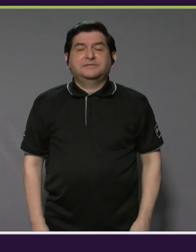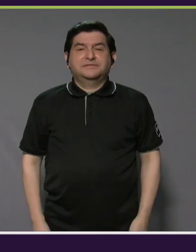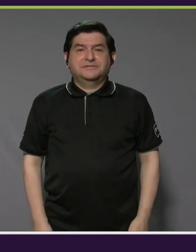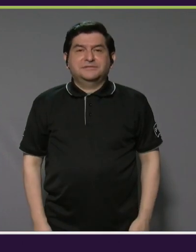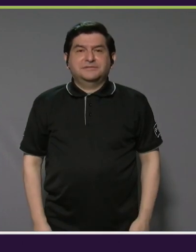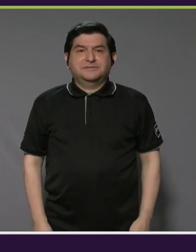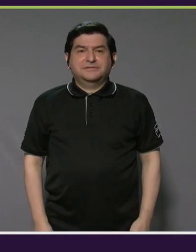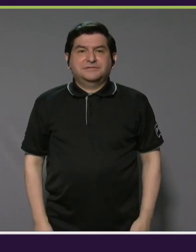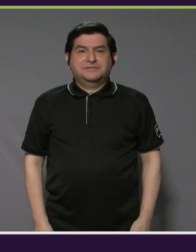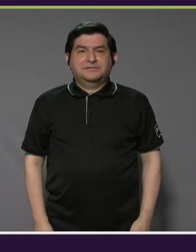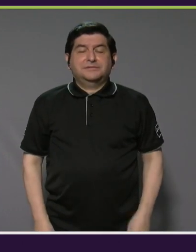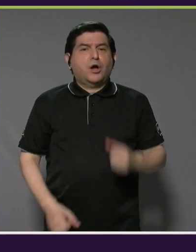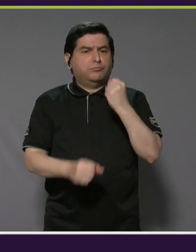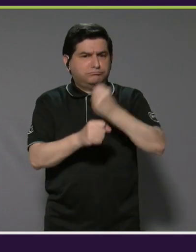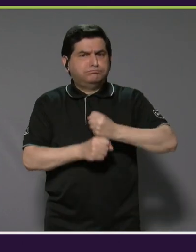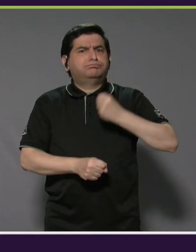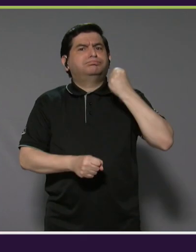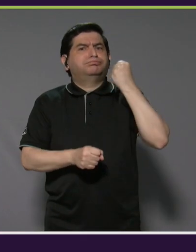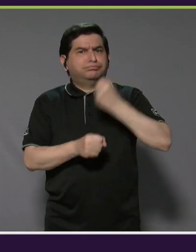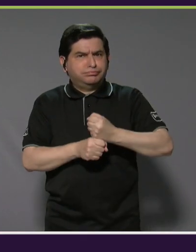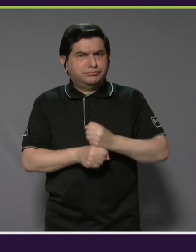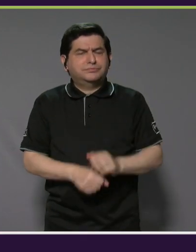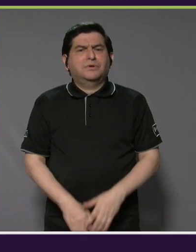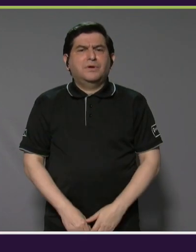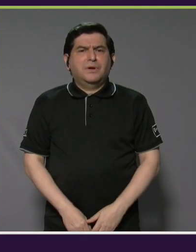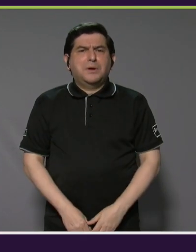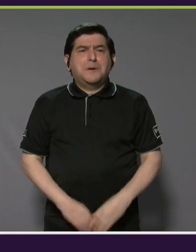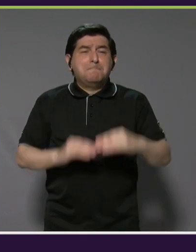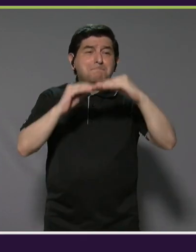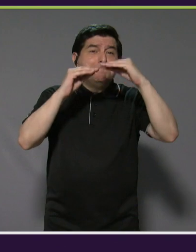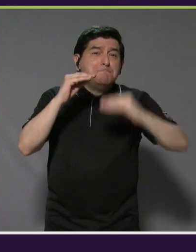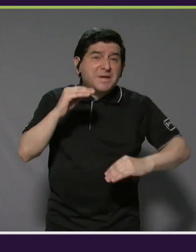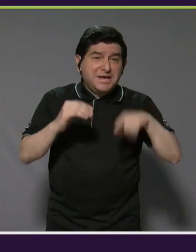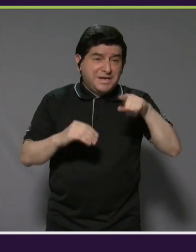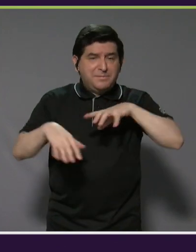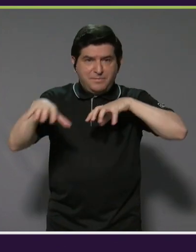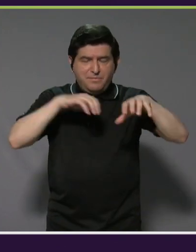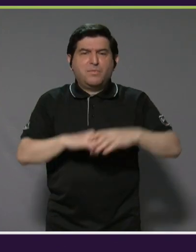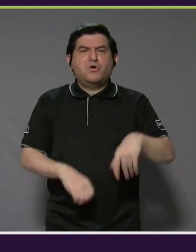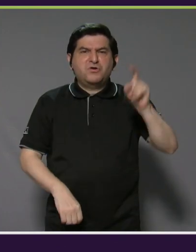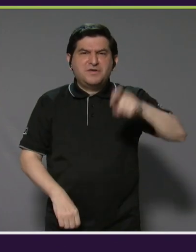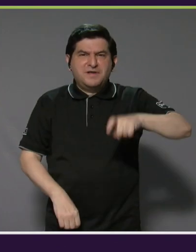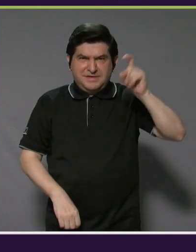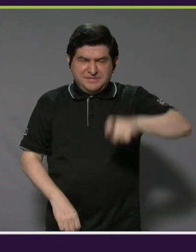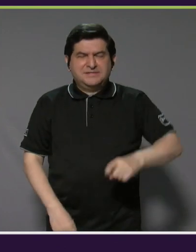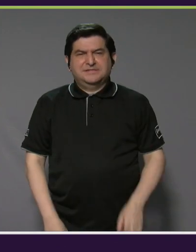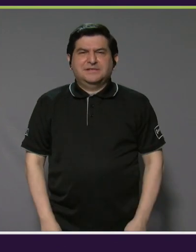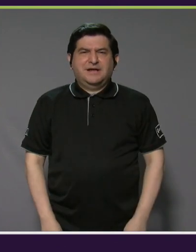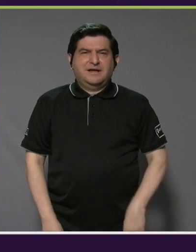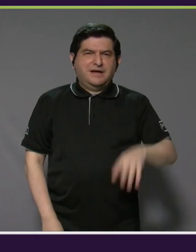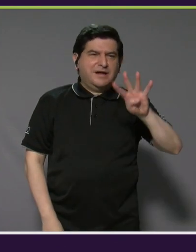es todo un trabajo que de una vez mínimo, este torneo deberían de ser unas 40 personas,